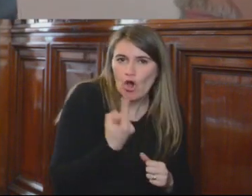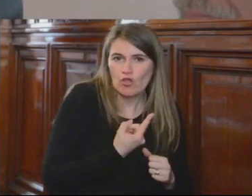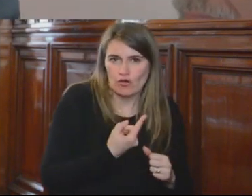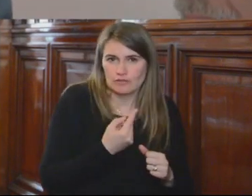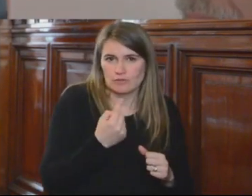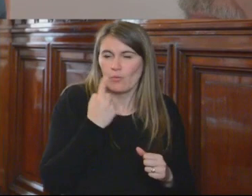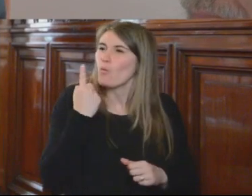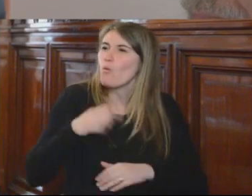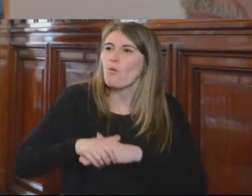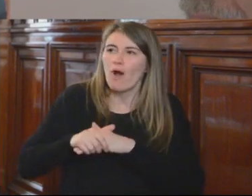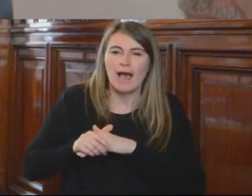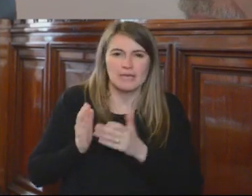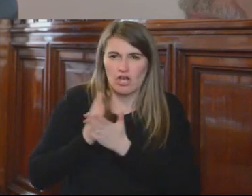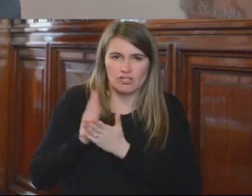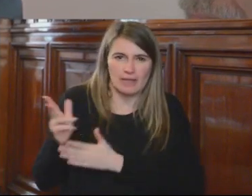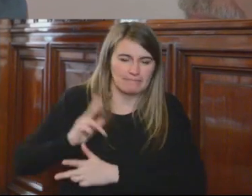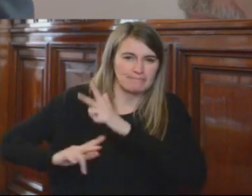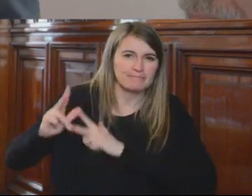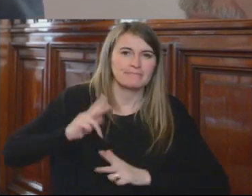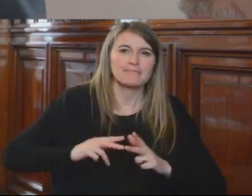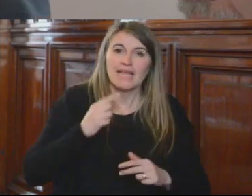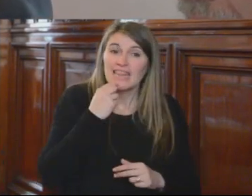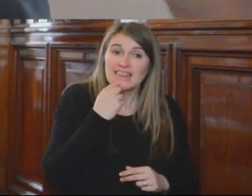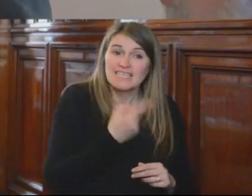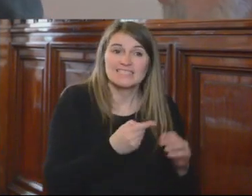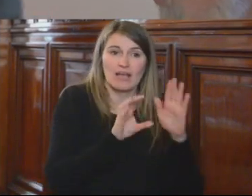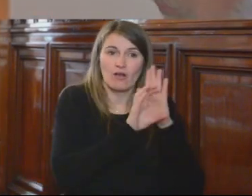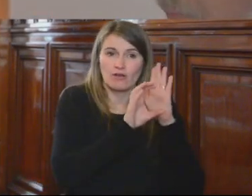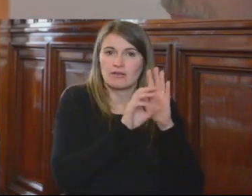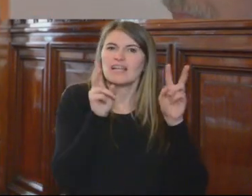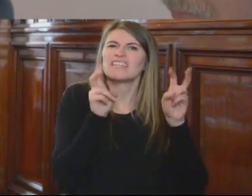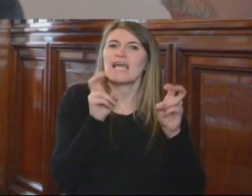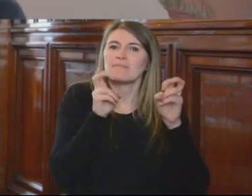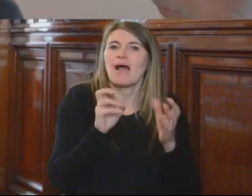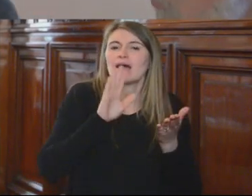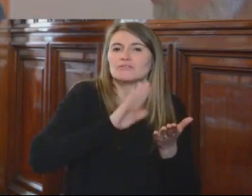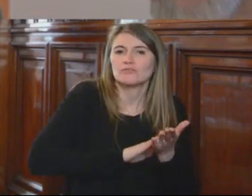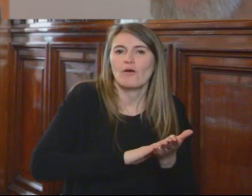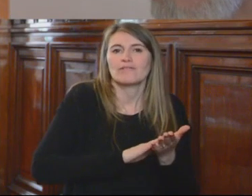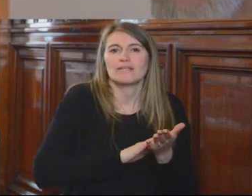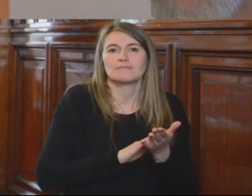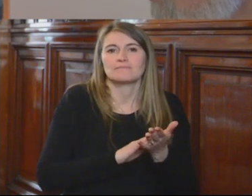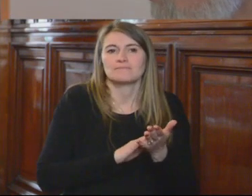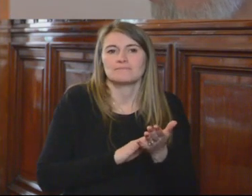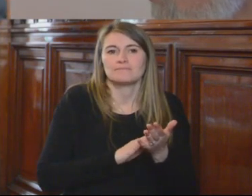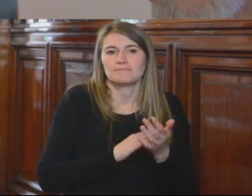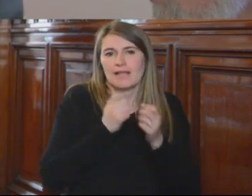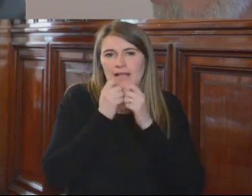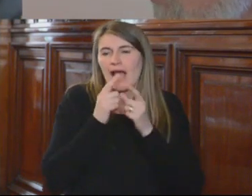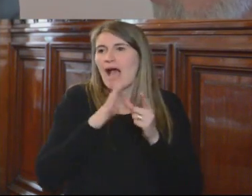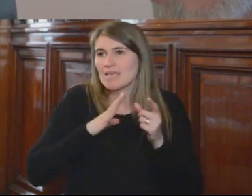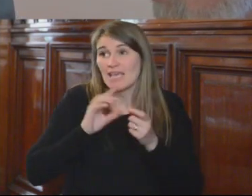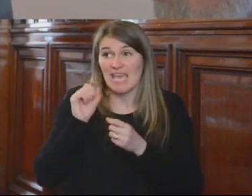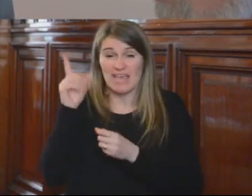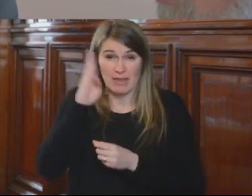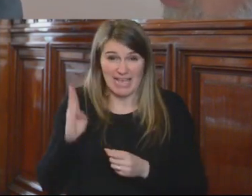amigo, Buaventura Sousa Santos, y la introducción de temas como en las primeras líneas hay lenguas indígenas, el